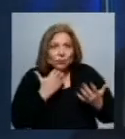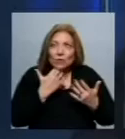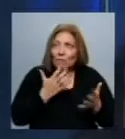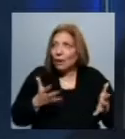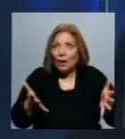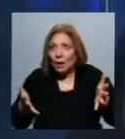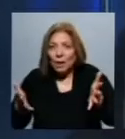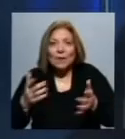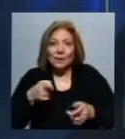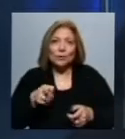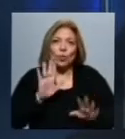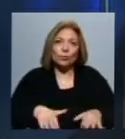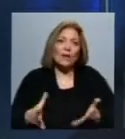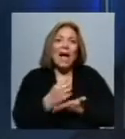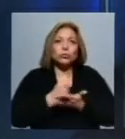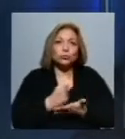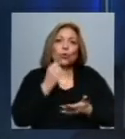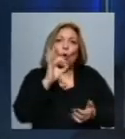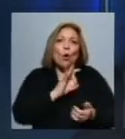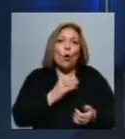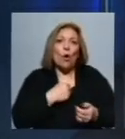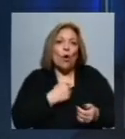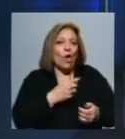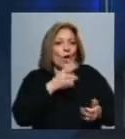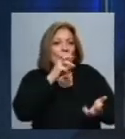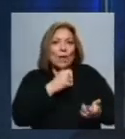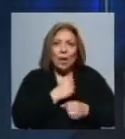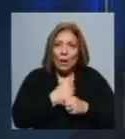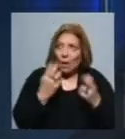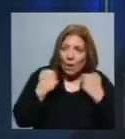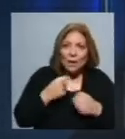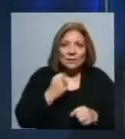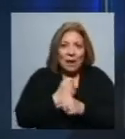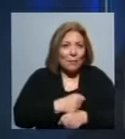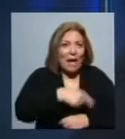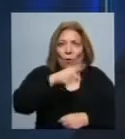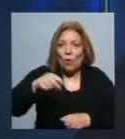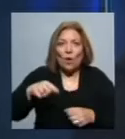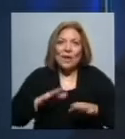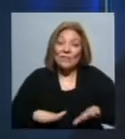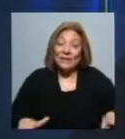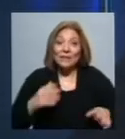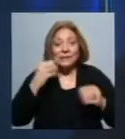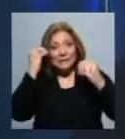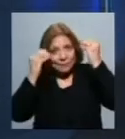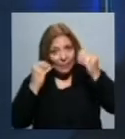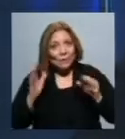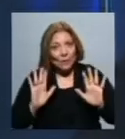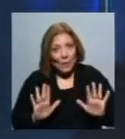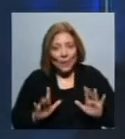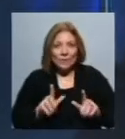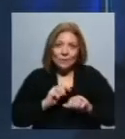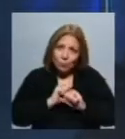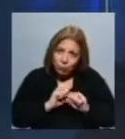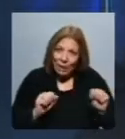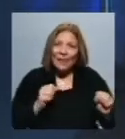son objeto de un abuso, de una explotación, o estamos en situación de trabajo infantil, etc. Entonces, en esos casos, el medio puede